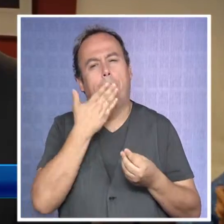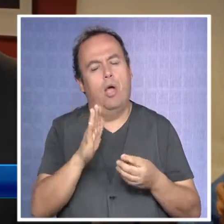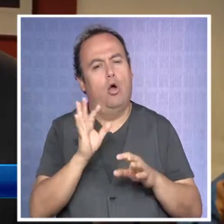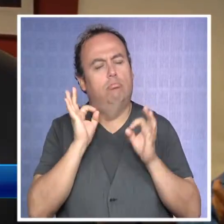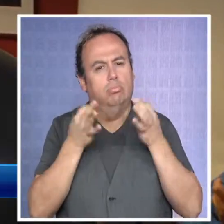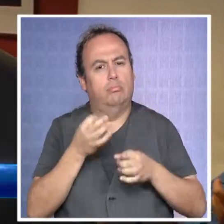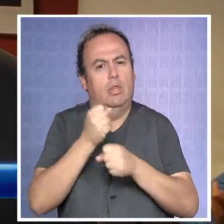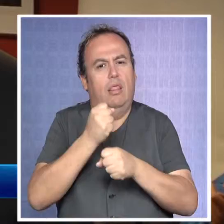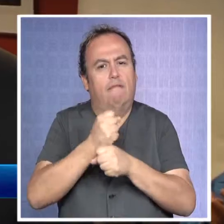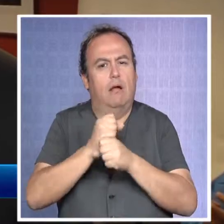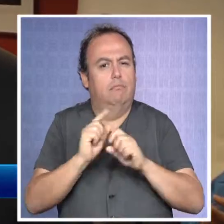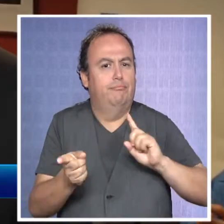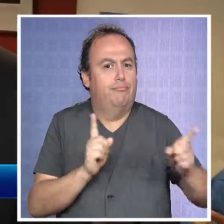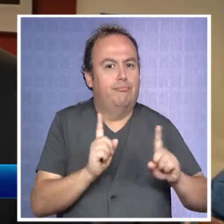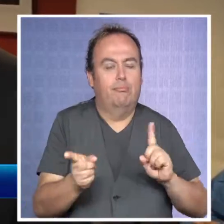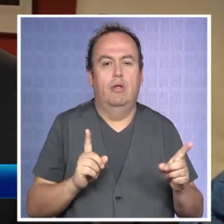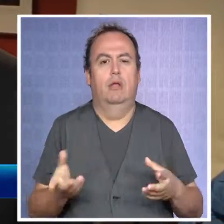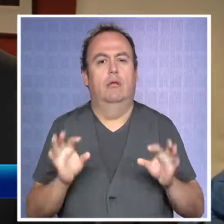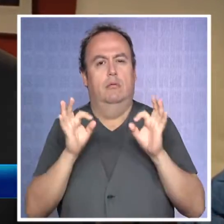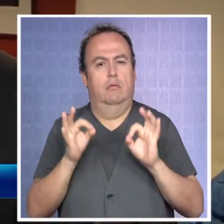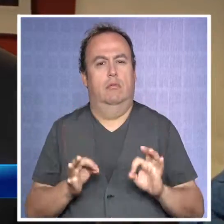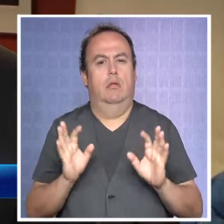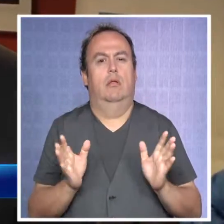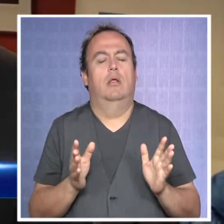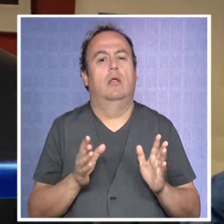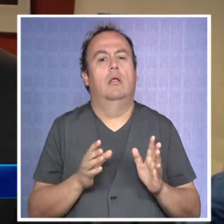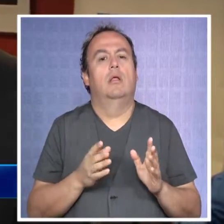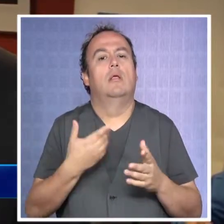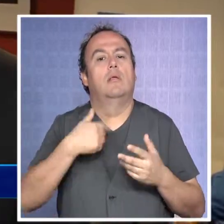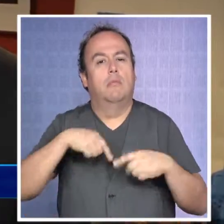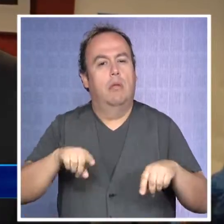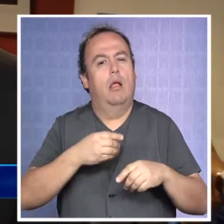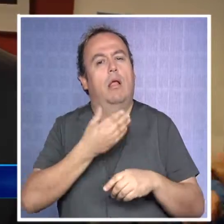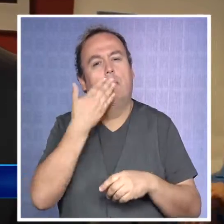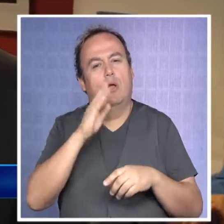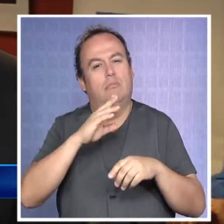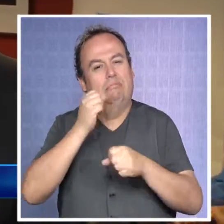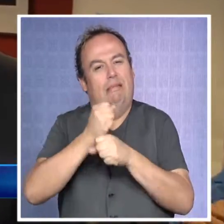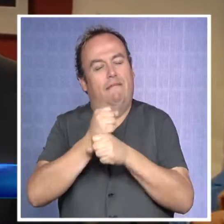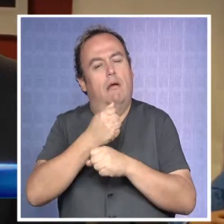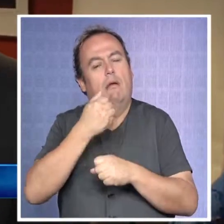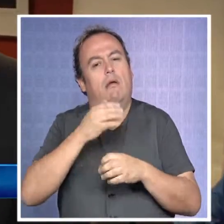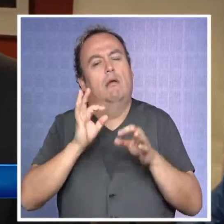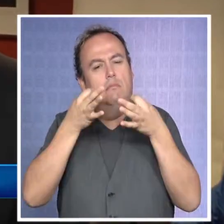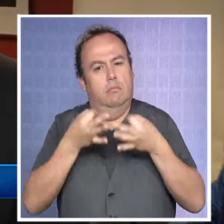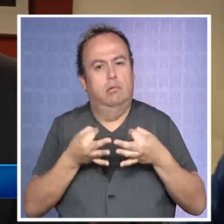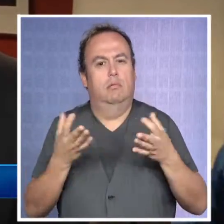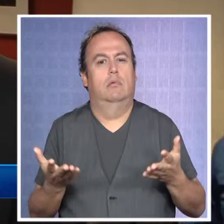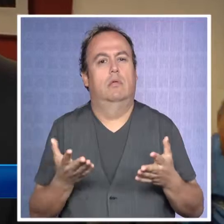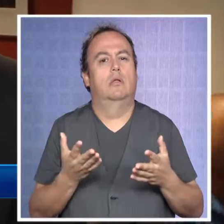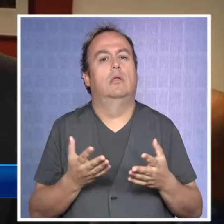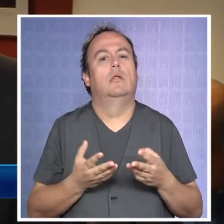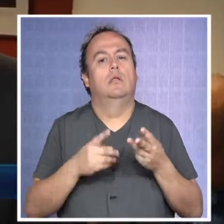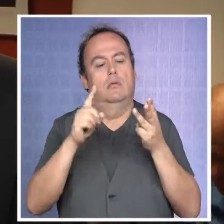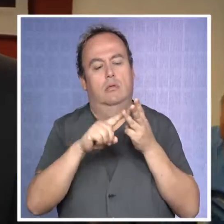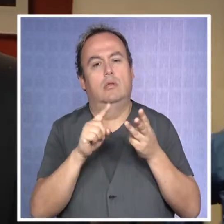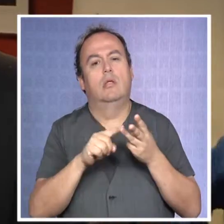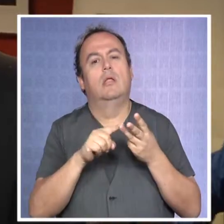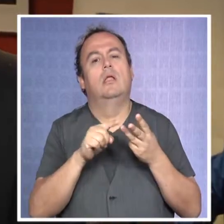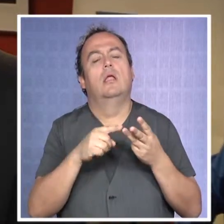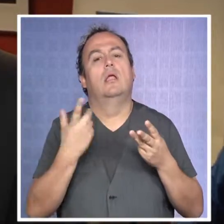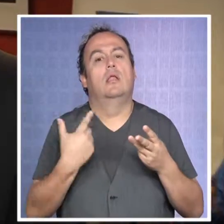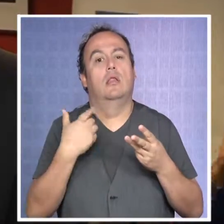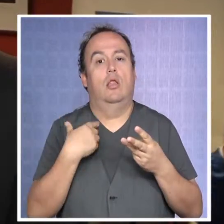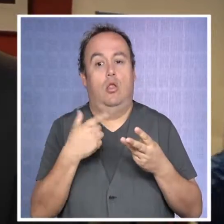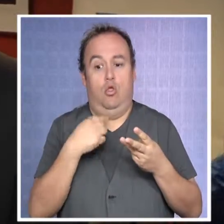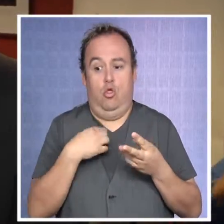nuestro trabajo, tenemos que mejorar nuestra capacidad de trabajo interno para hacer las cosas mejor todos los días y por otro lado el